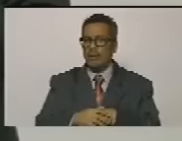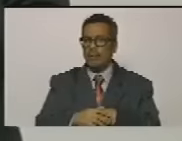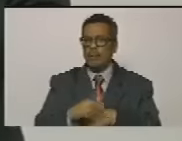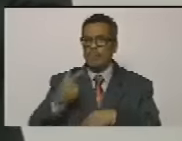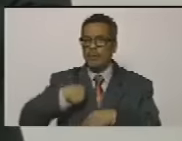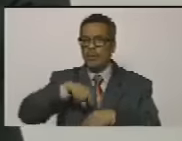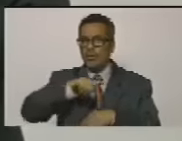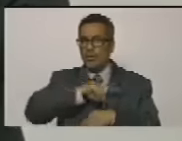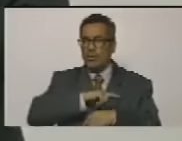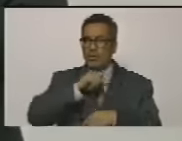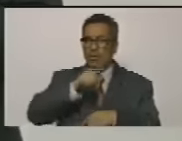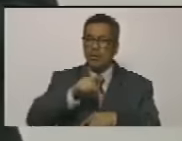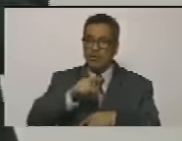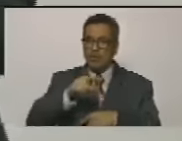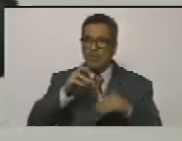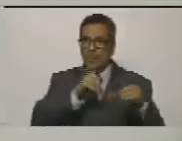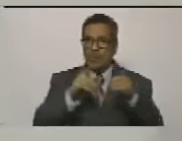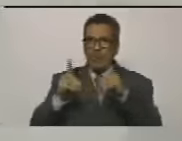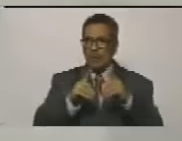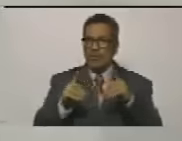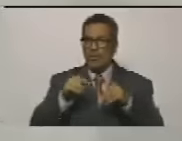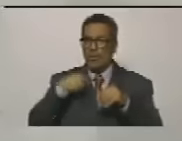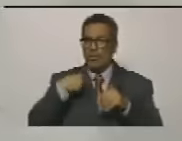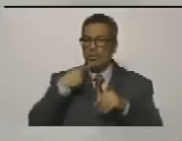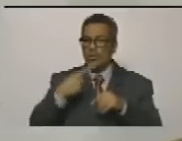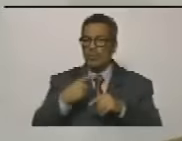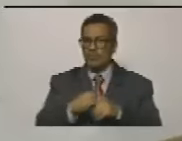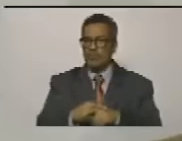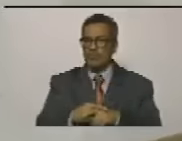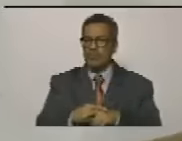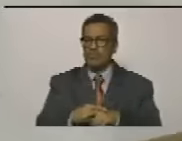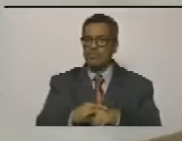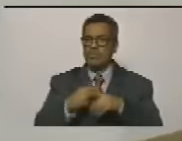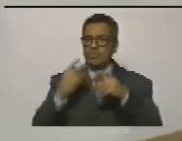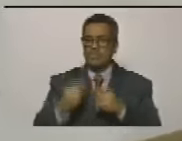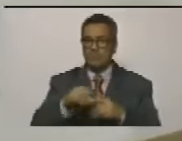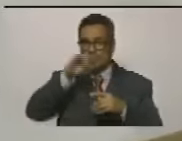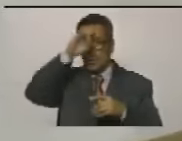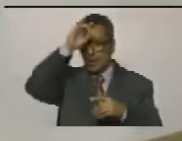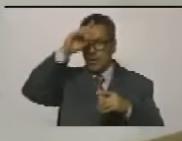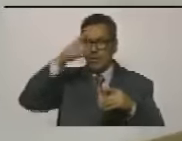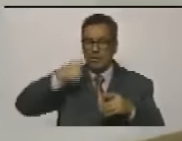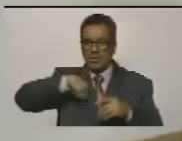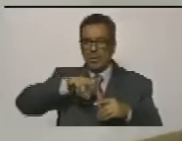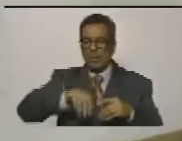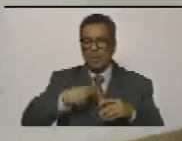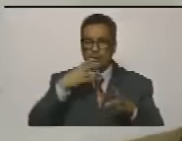nosotros somos los portastandartes del diálogo eso si no no nos puede quitar nadie porque hasta con el diablo hemos hablado